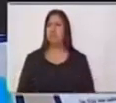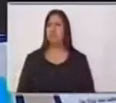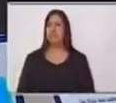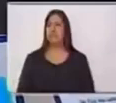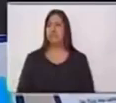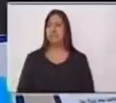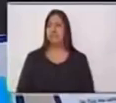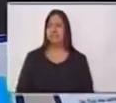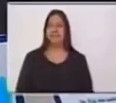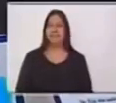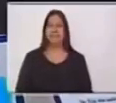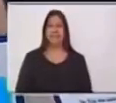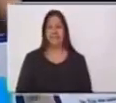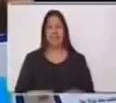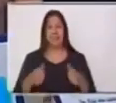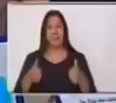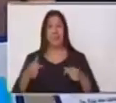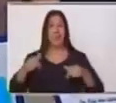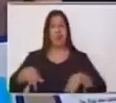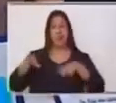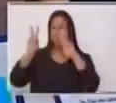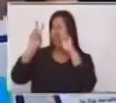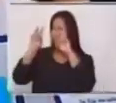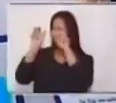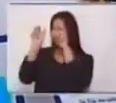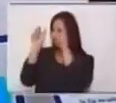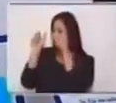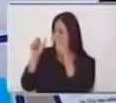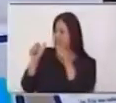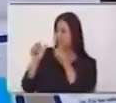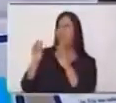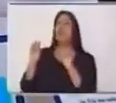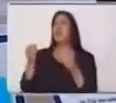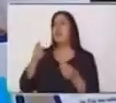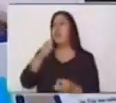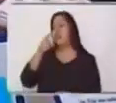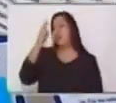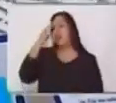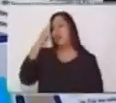Muy bien, vamos a analizar entonces qué recuerdas por literatura.